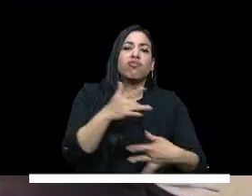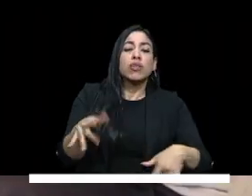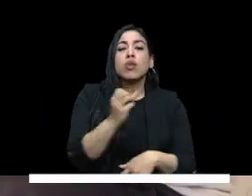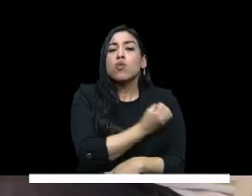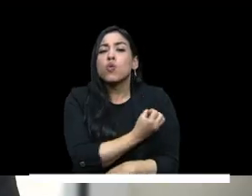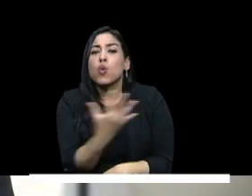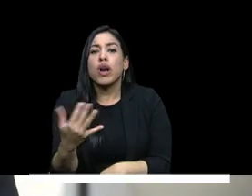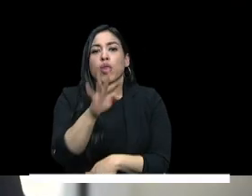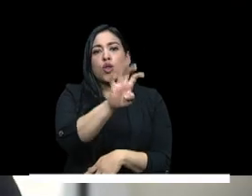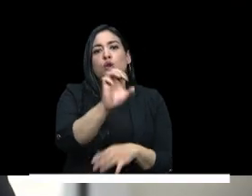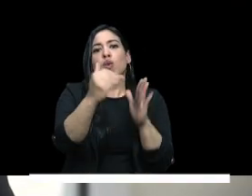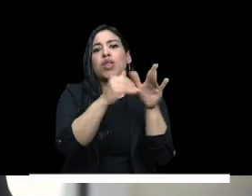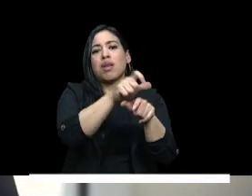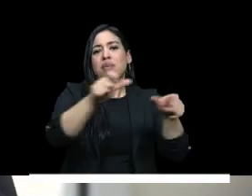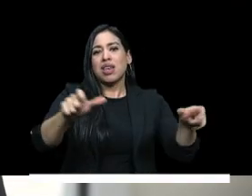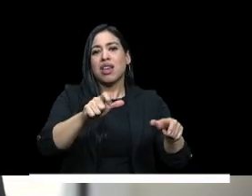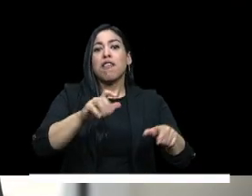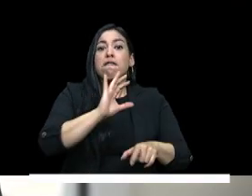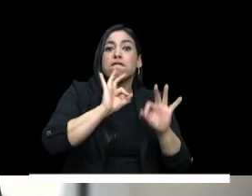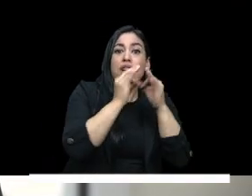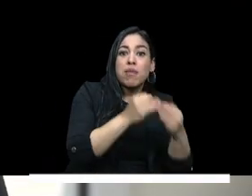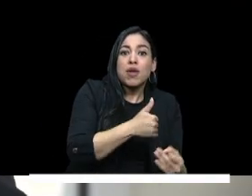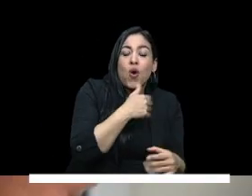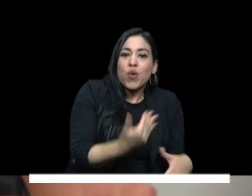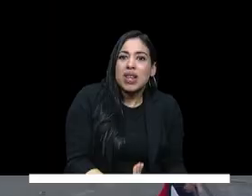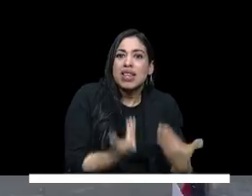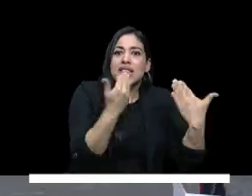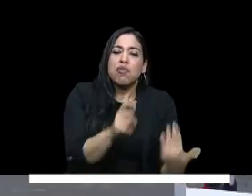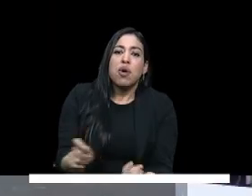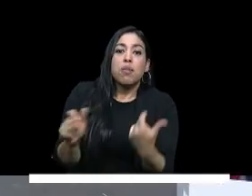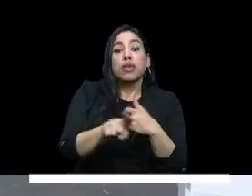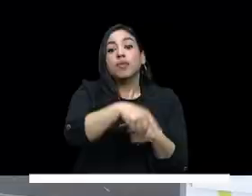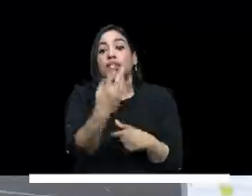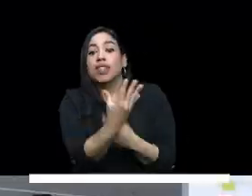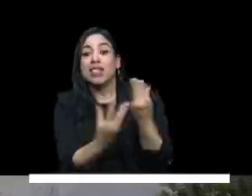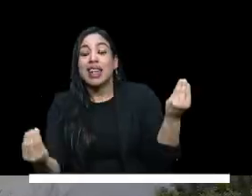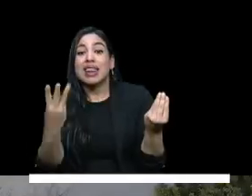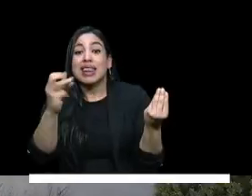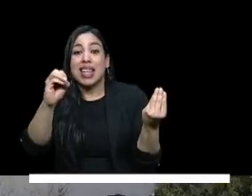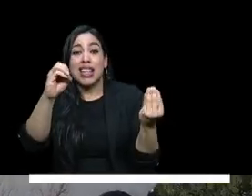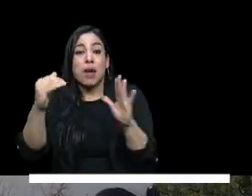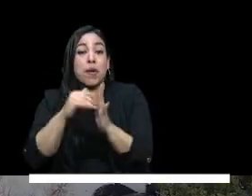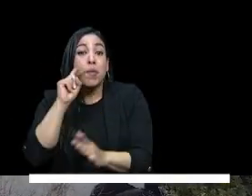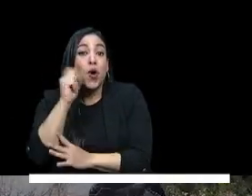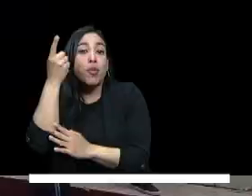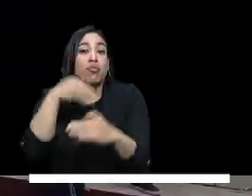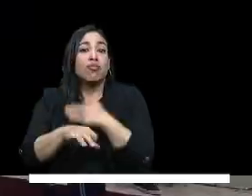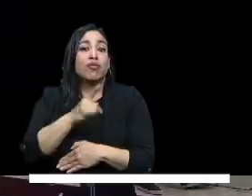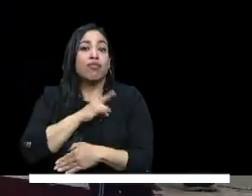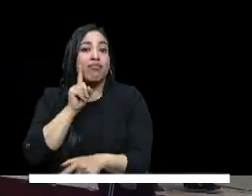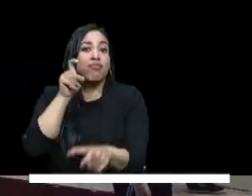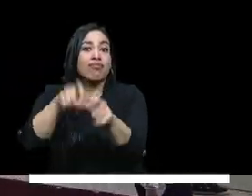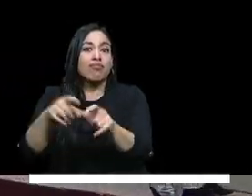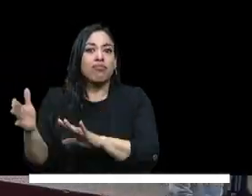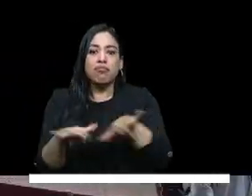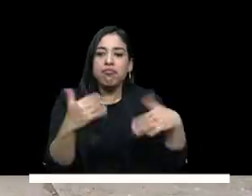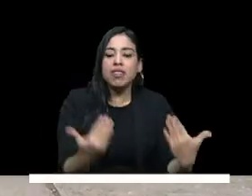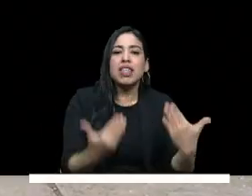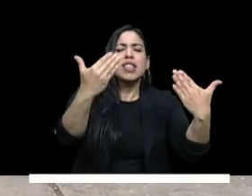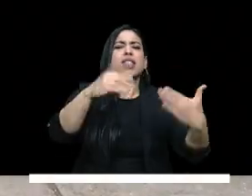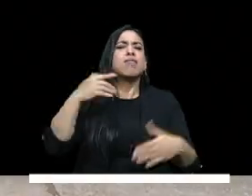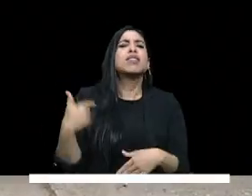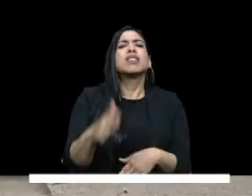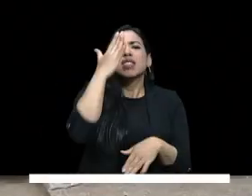a 90 mil jóvenes y familias de estos 90 mil 30 mil ingresaron por primera vez a la educación superior los beneficiarios